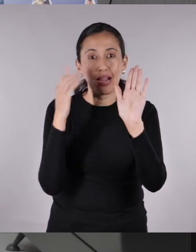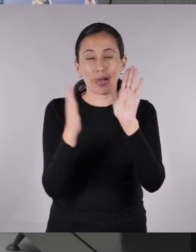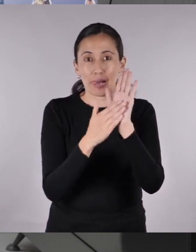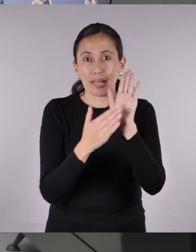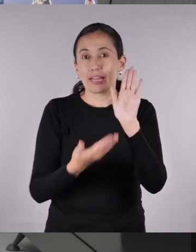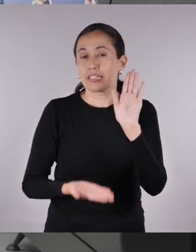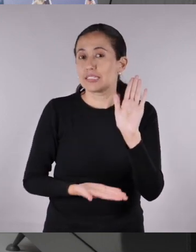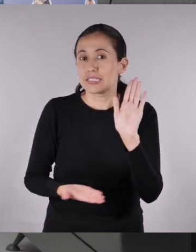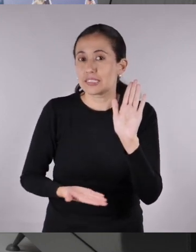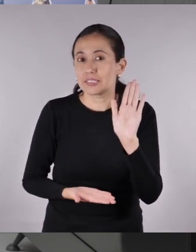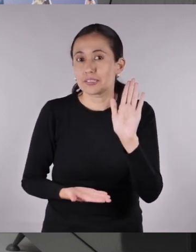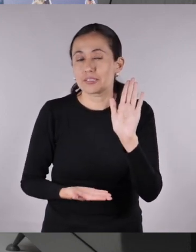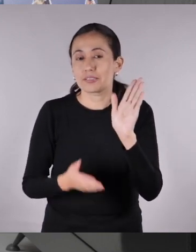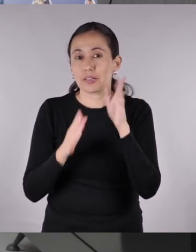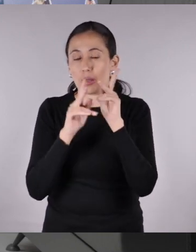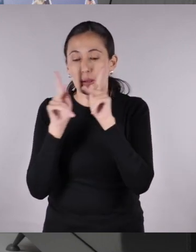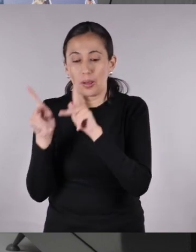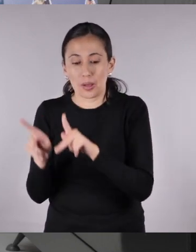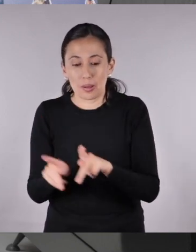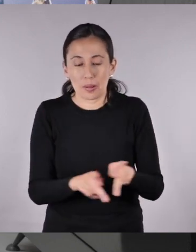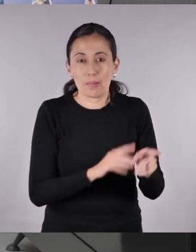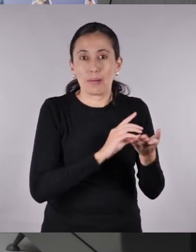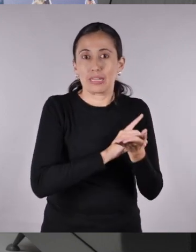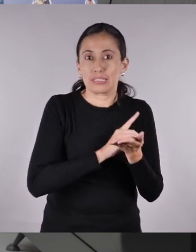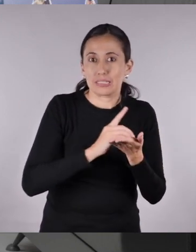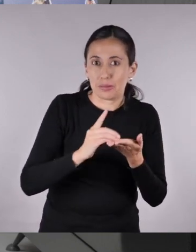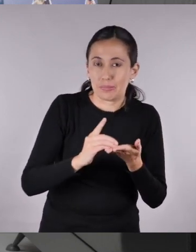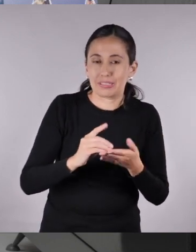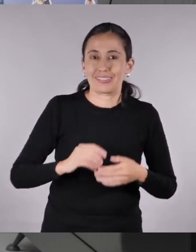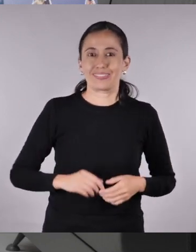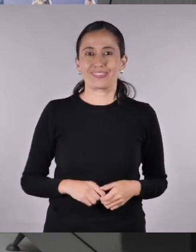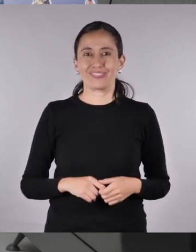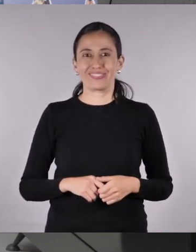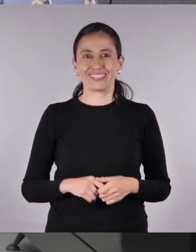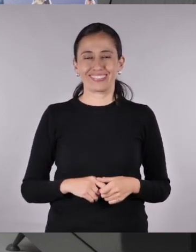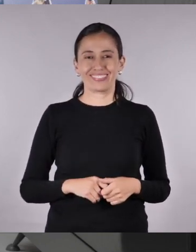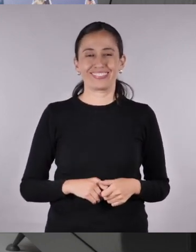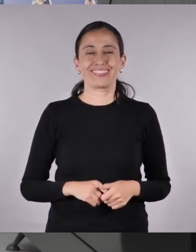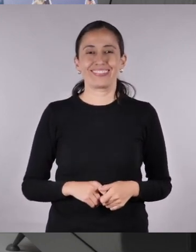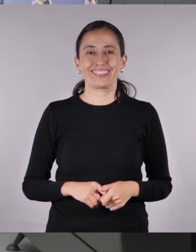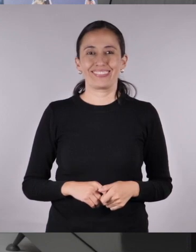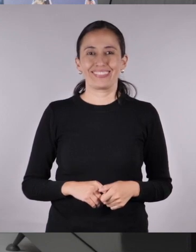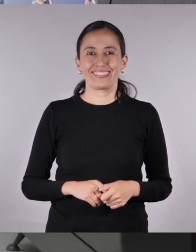este es mi planer seminal. Recién empieza.